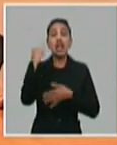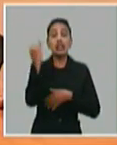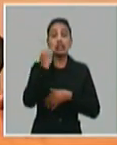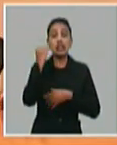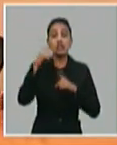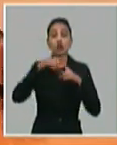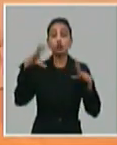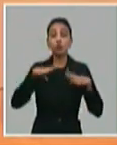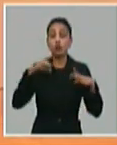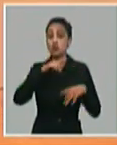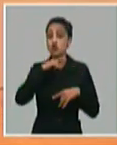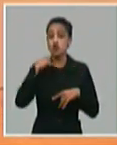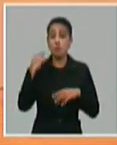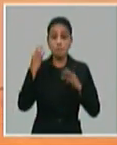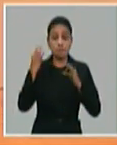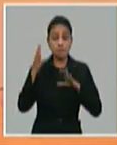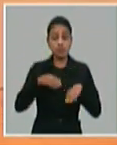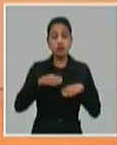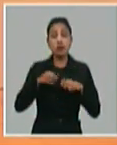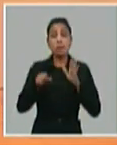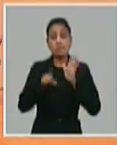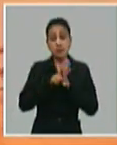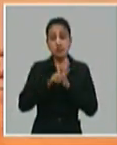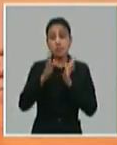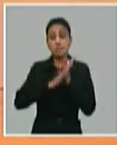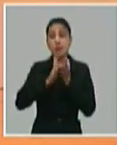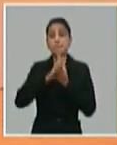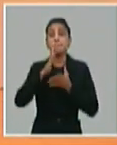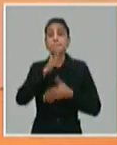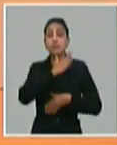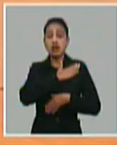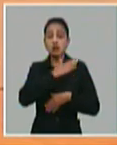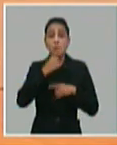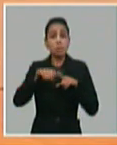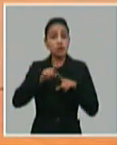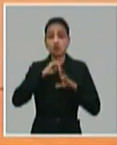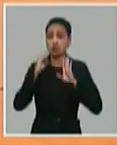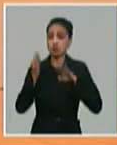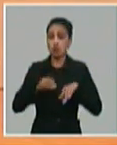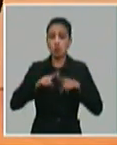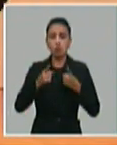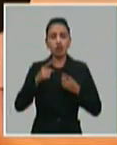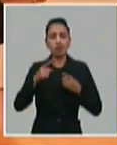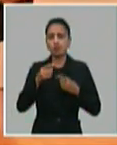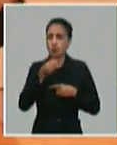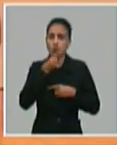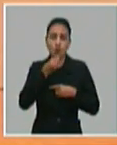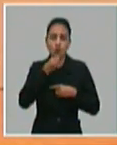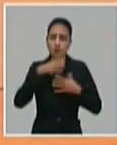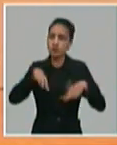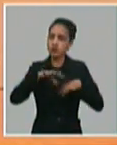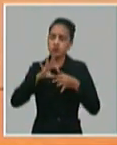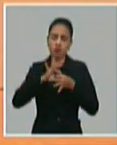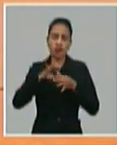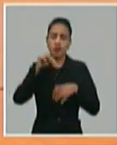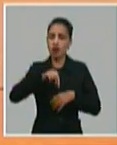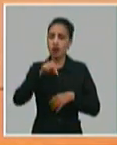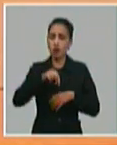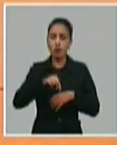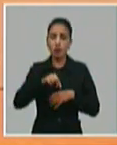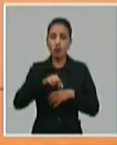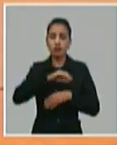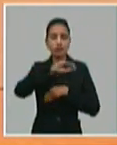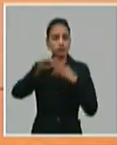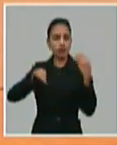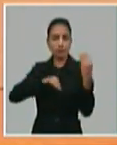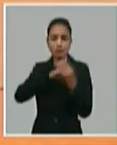de Turismo, porque es a principios de mayo, no tiene sentido, a partir de la situación actual, será pospuesta en el momento que así